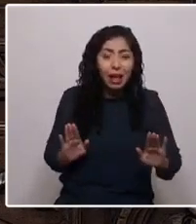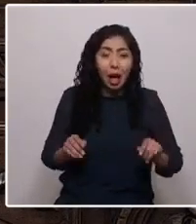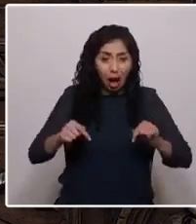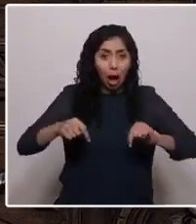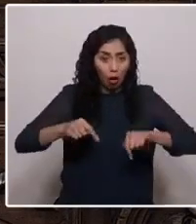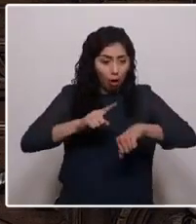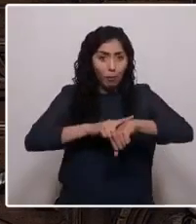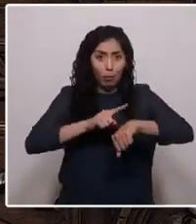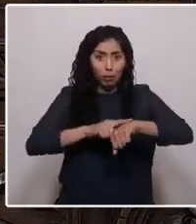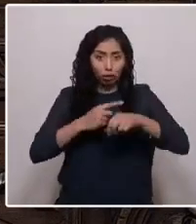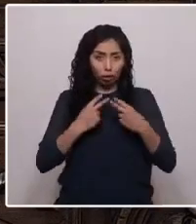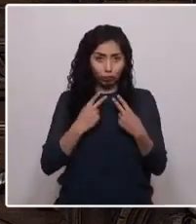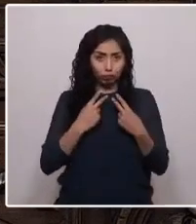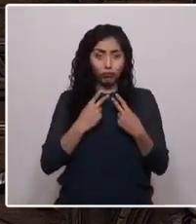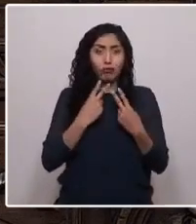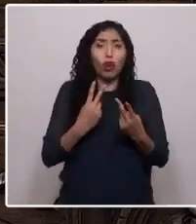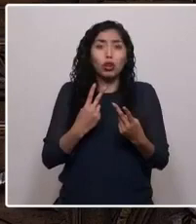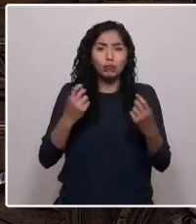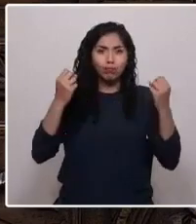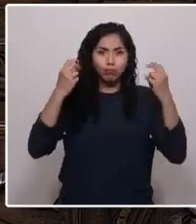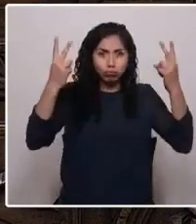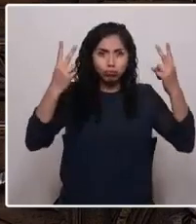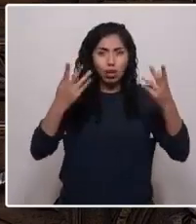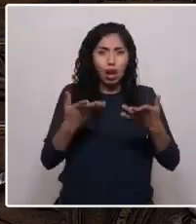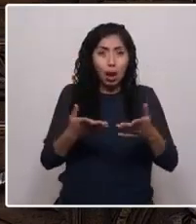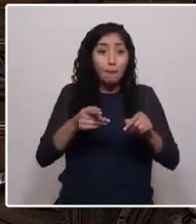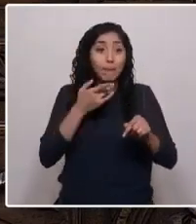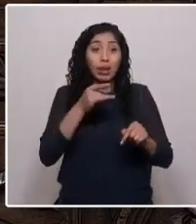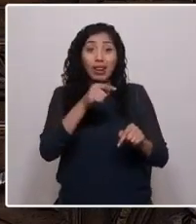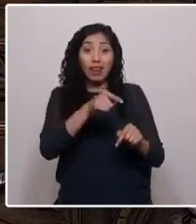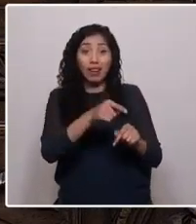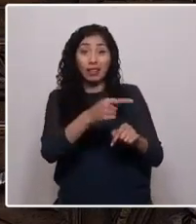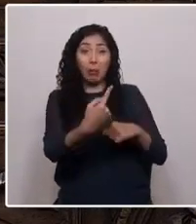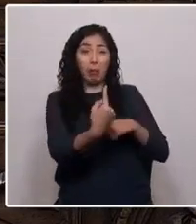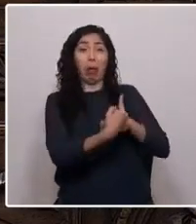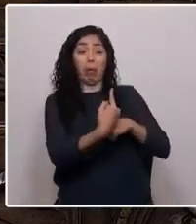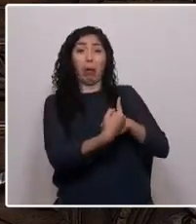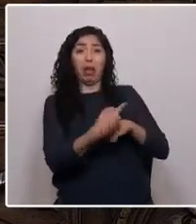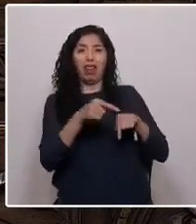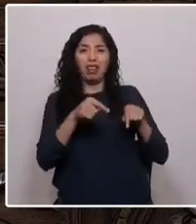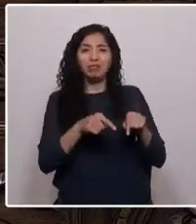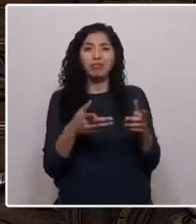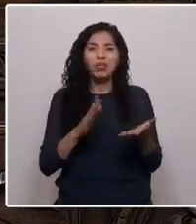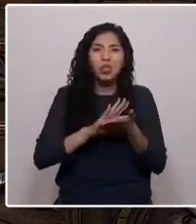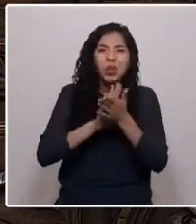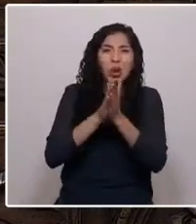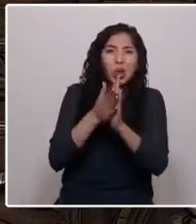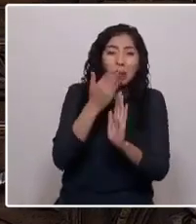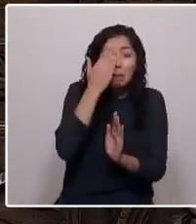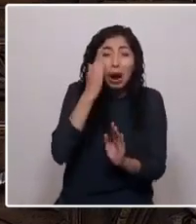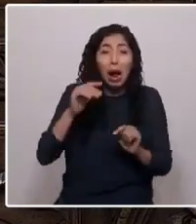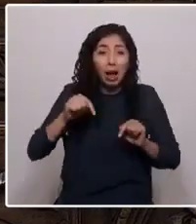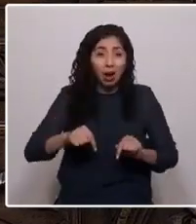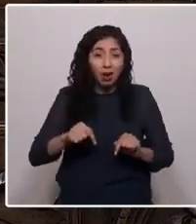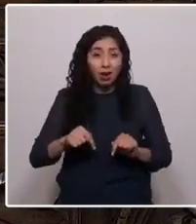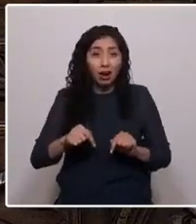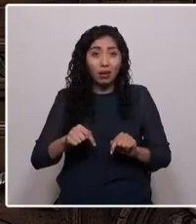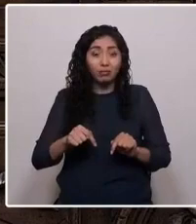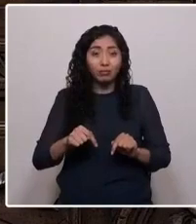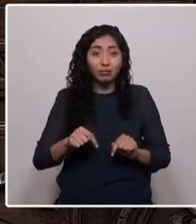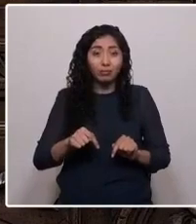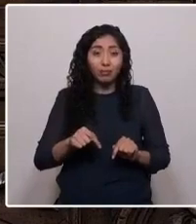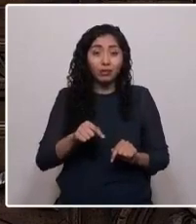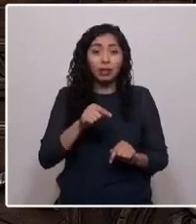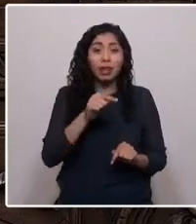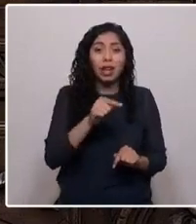momento de alzar la voz porque aunque esa tiranía hoy lo ensucie todo y todo lo descomponga, no será con